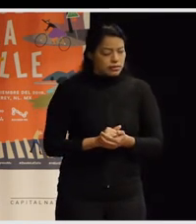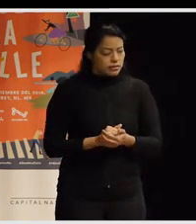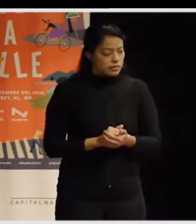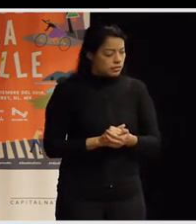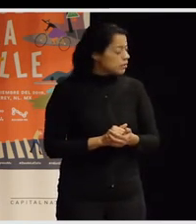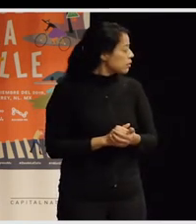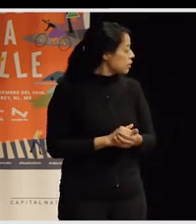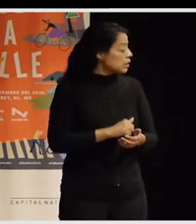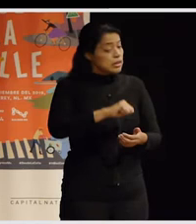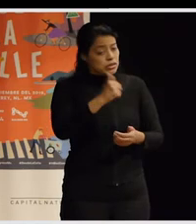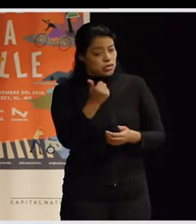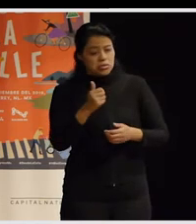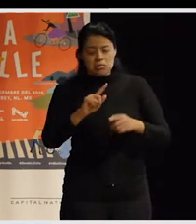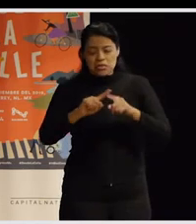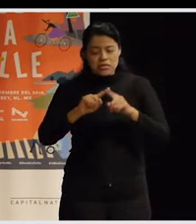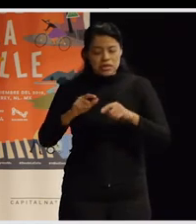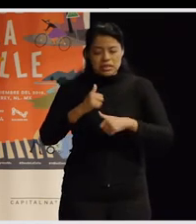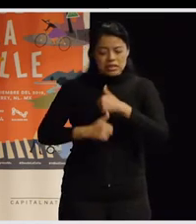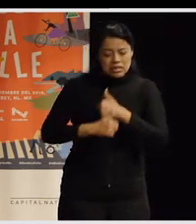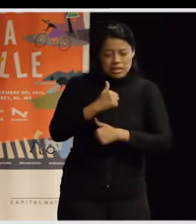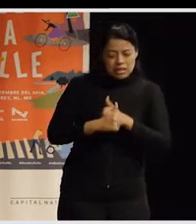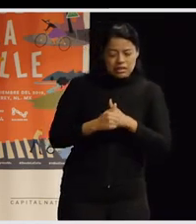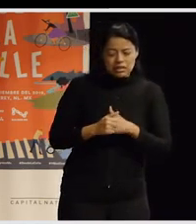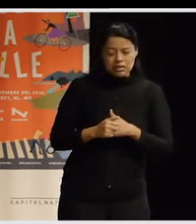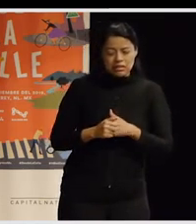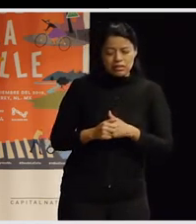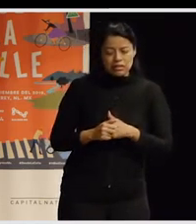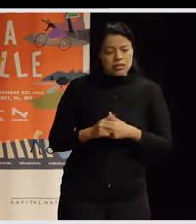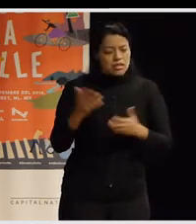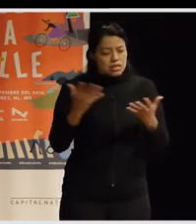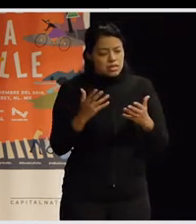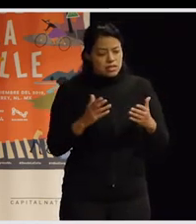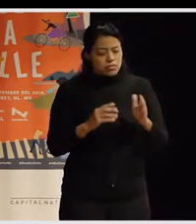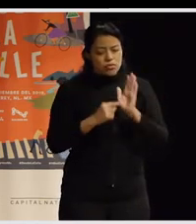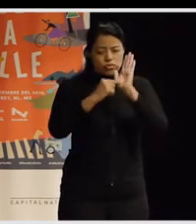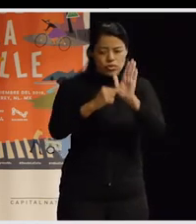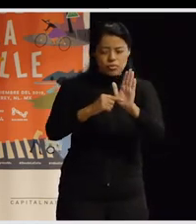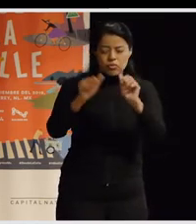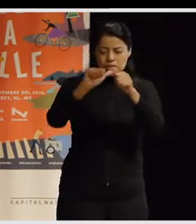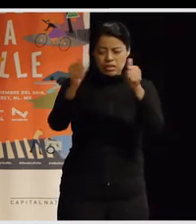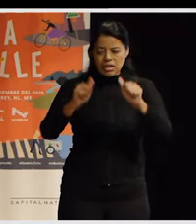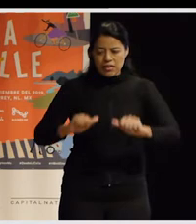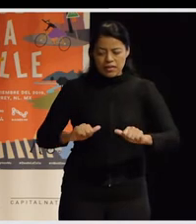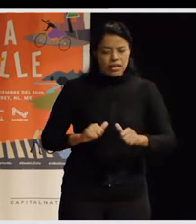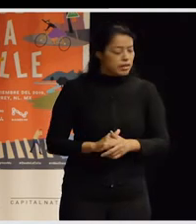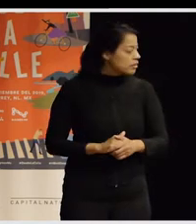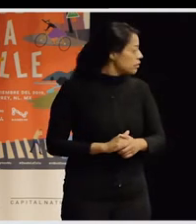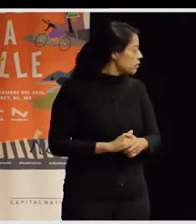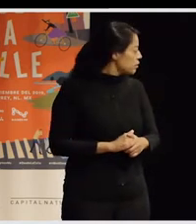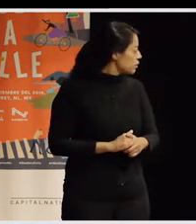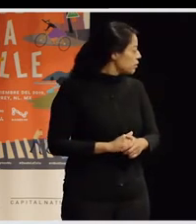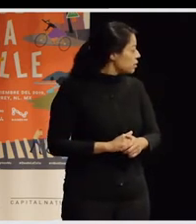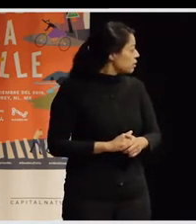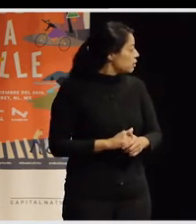Entre otras actividades, una de las cosas que hicimos es en una galería de arte contemporáneo de una gente muy joven, ¿no? Que estaban empezando,